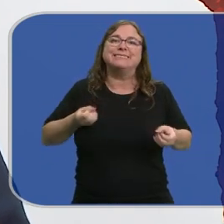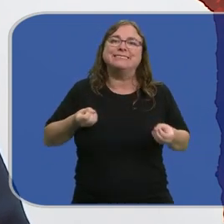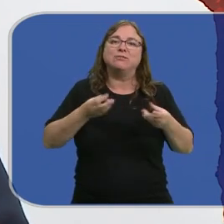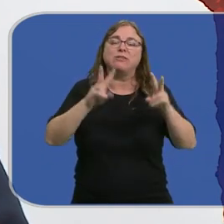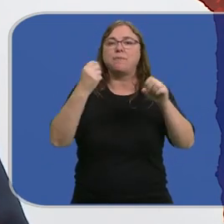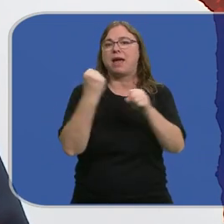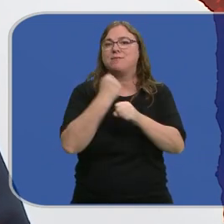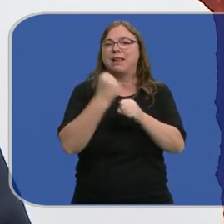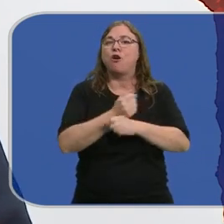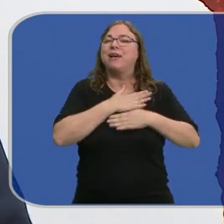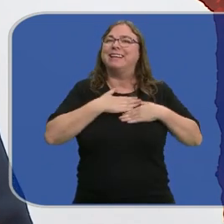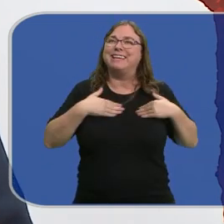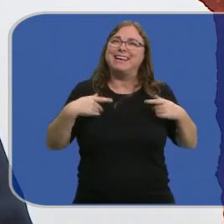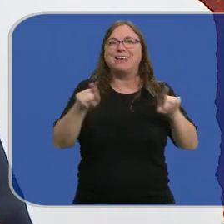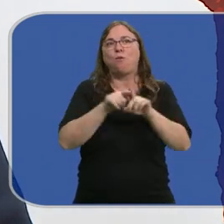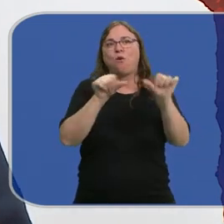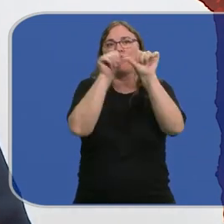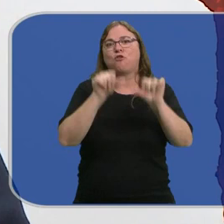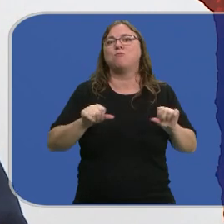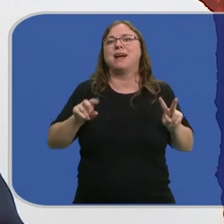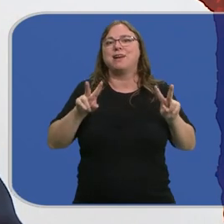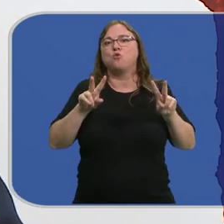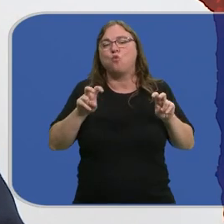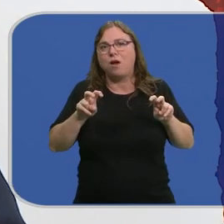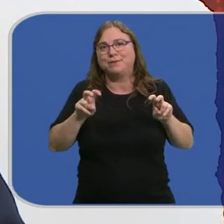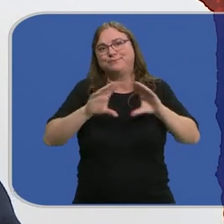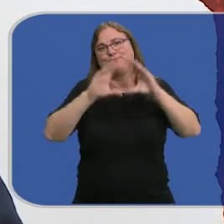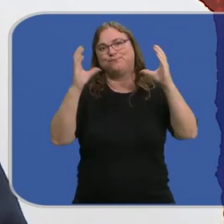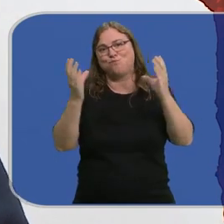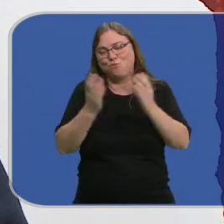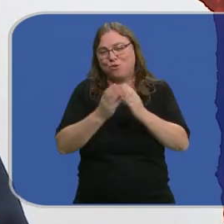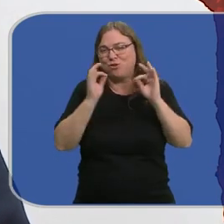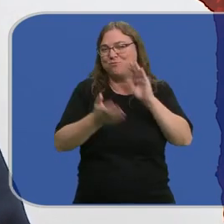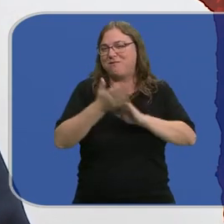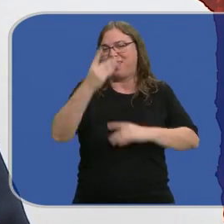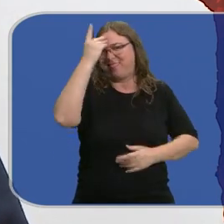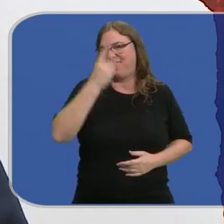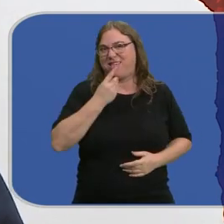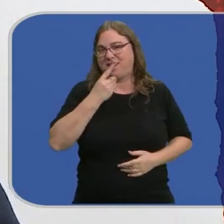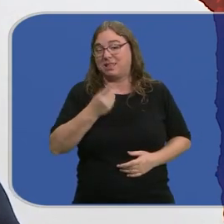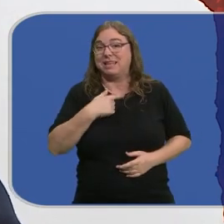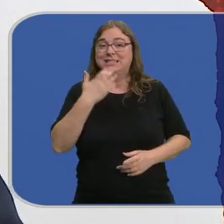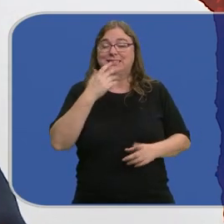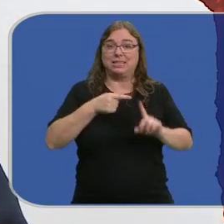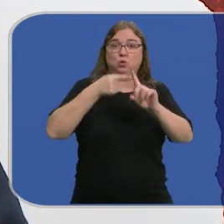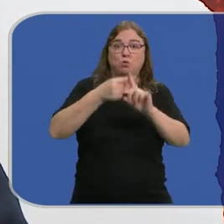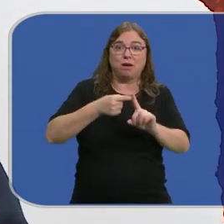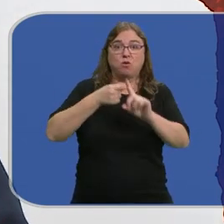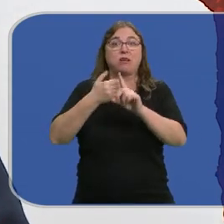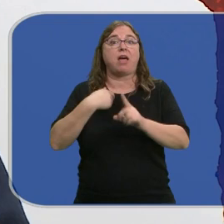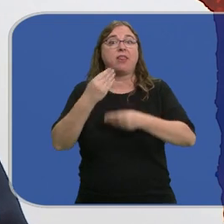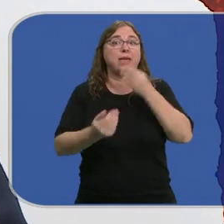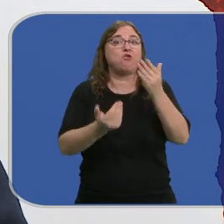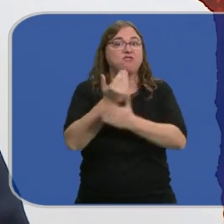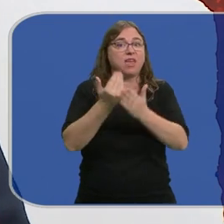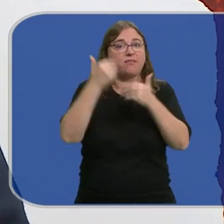sobre el empleo quiere ser una nueva forma en este mundo cada vez más digitalizado de que sumando a lo que ya hacemos día